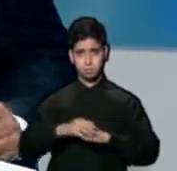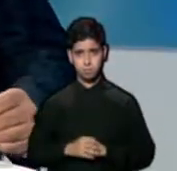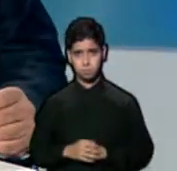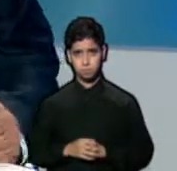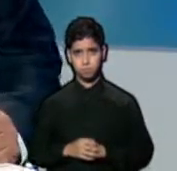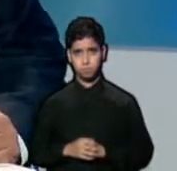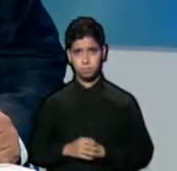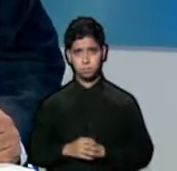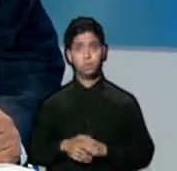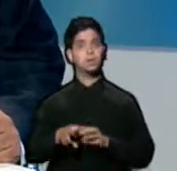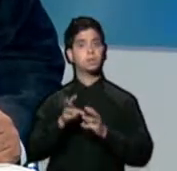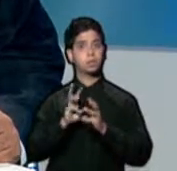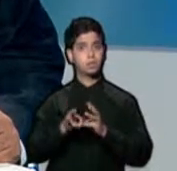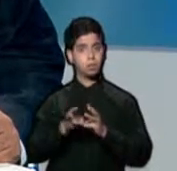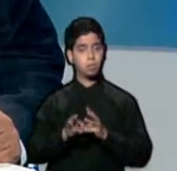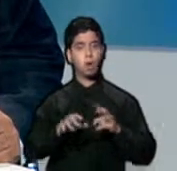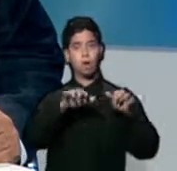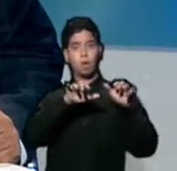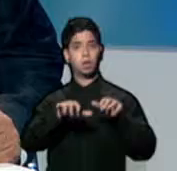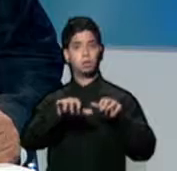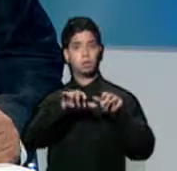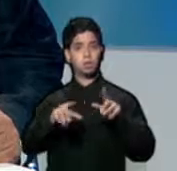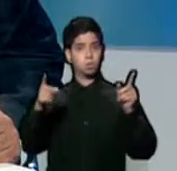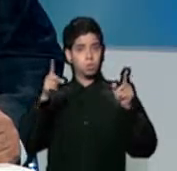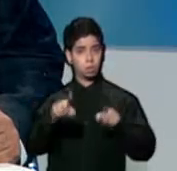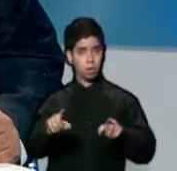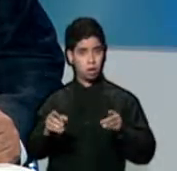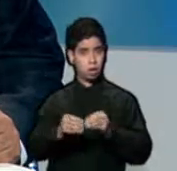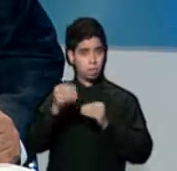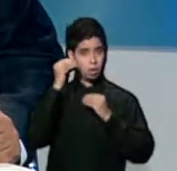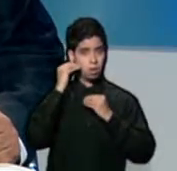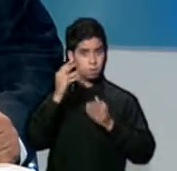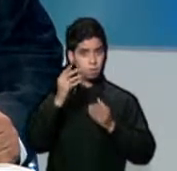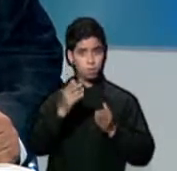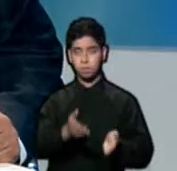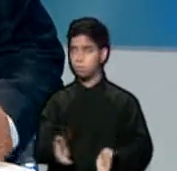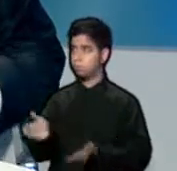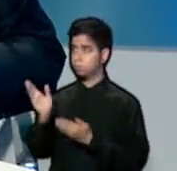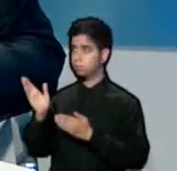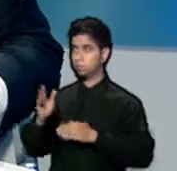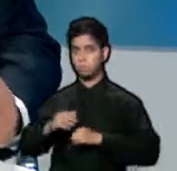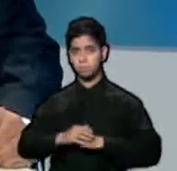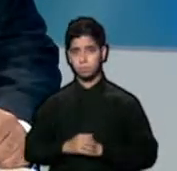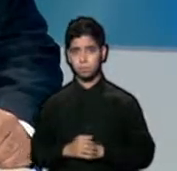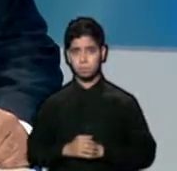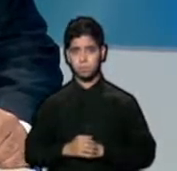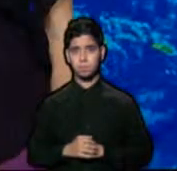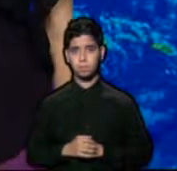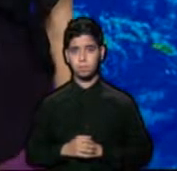aproximan aguaceros por el paso de una vaguada. Nuestra meteoróloga Suheili López Belén nos dice más. Suheili.